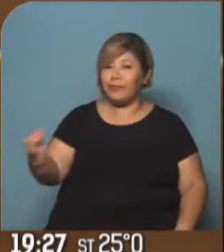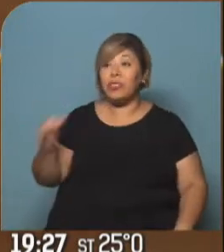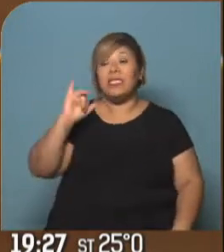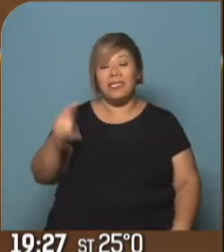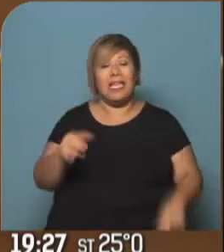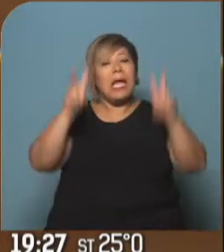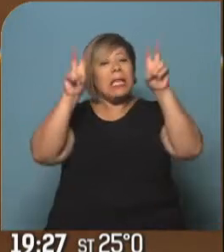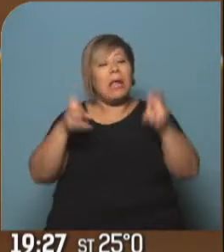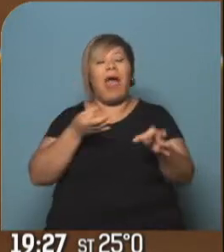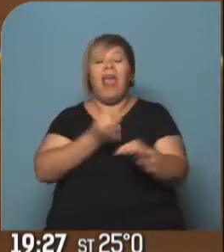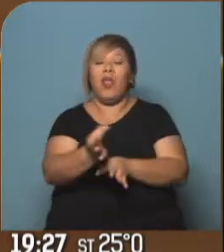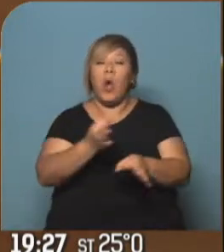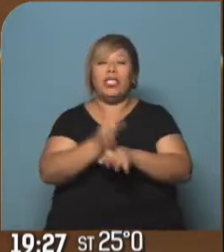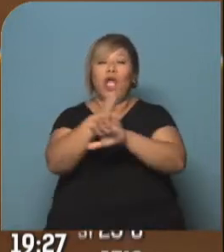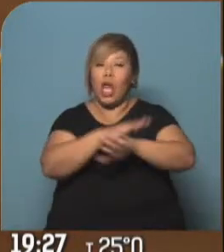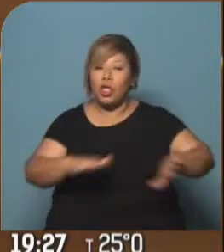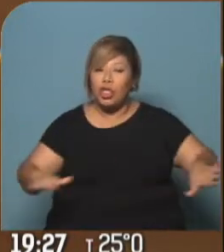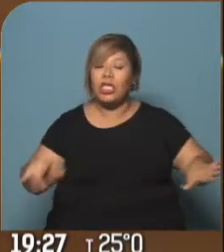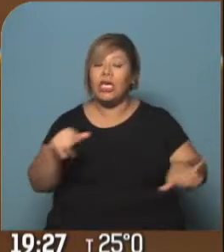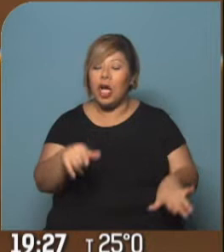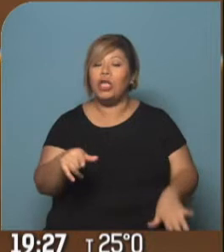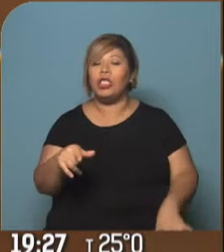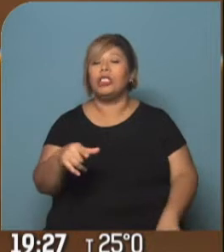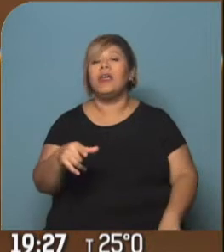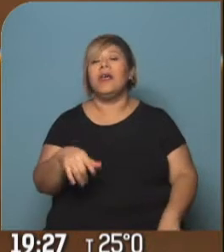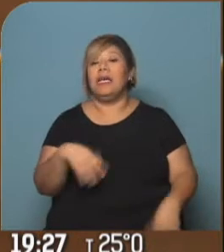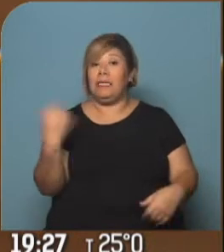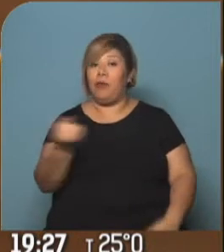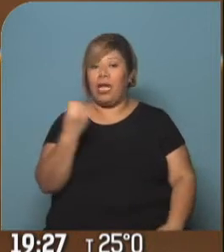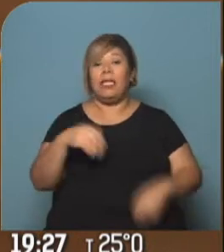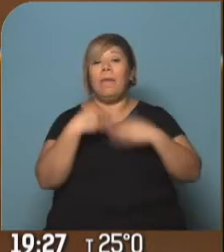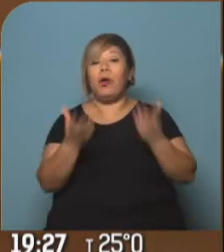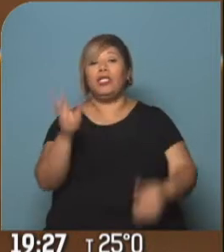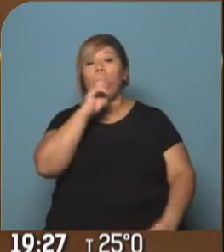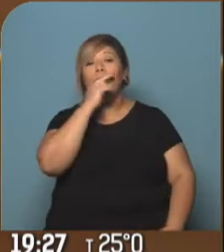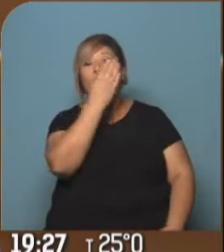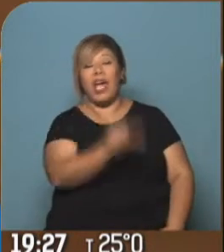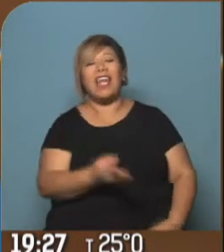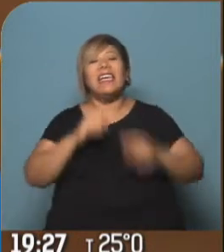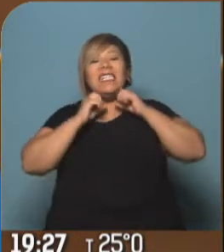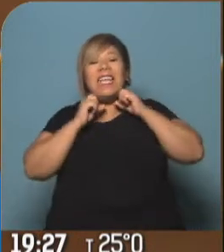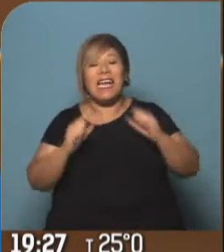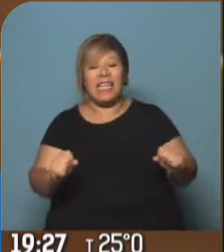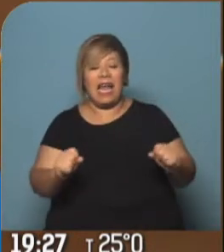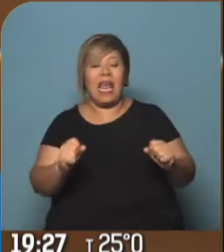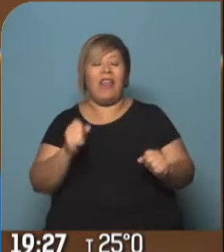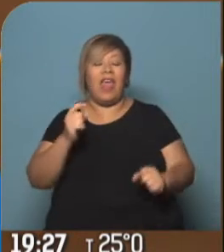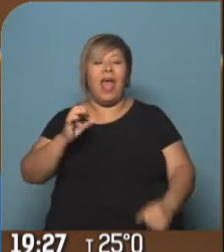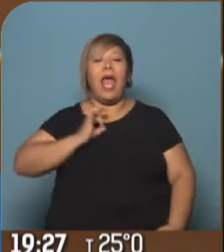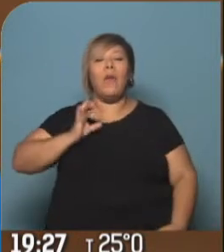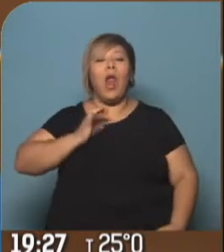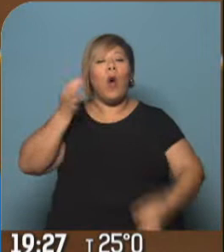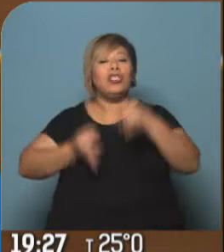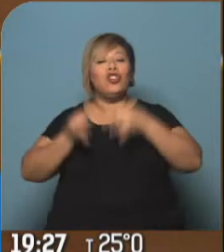los chicos, del futuro del país, por eso estamos con Elena Duro, que es la Secretaria de Evaluación Educativa como para ampliar con respecto a estas pruebas